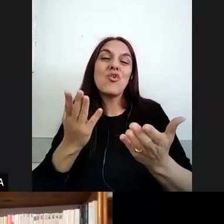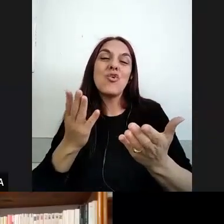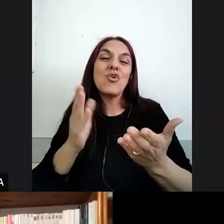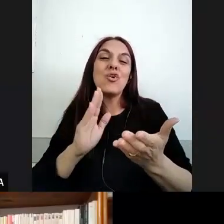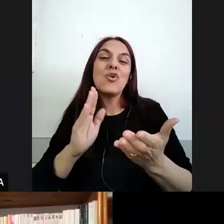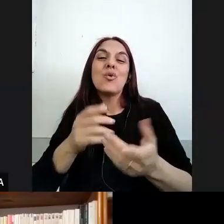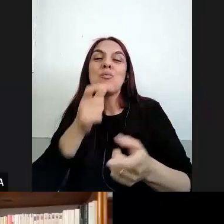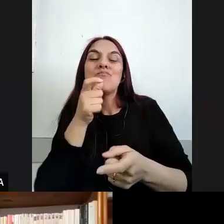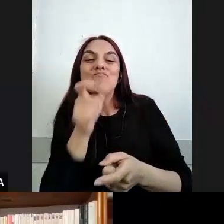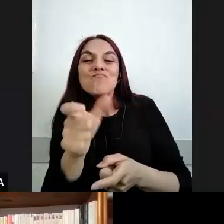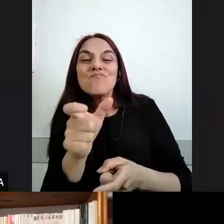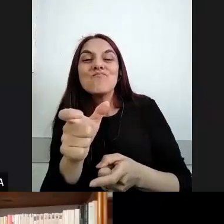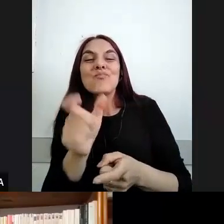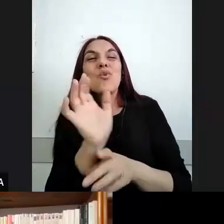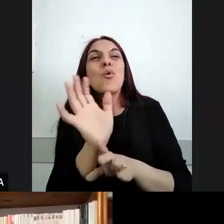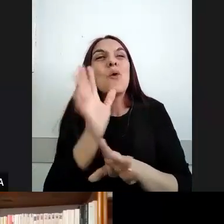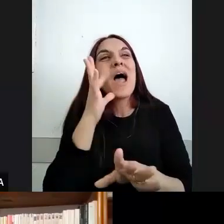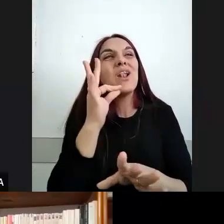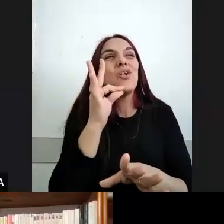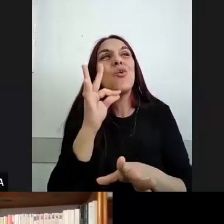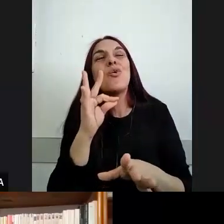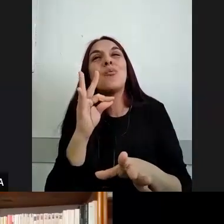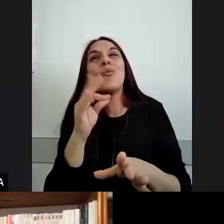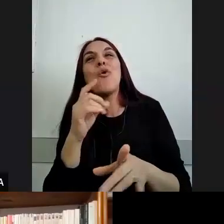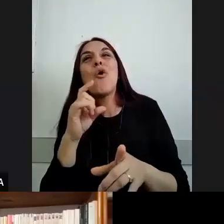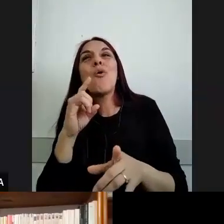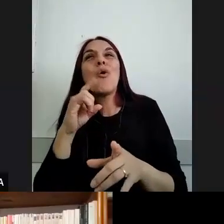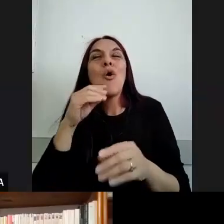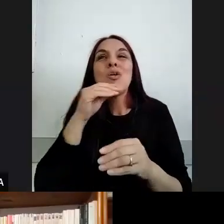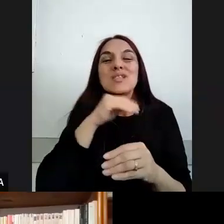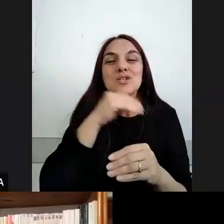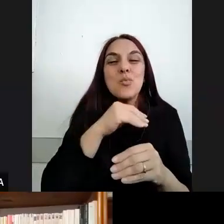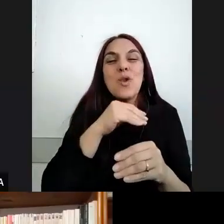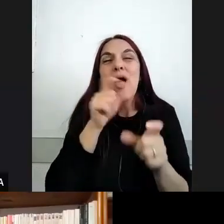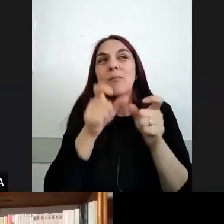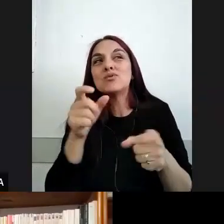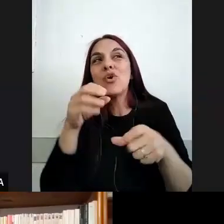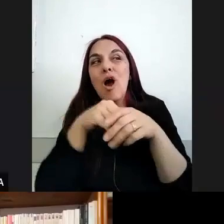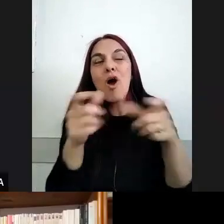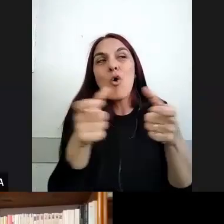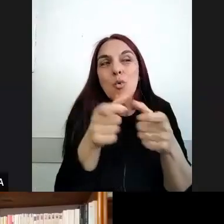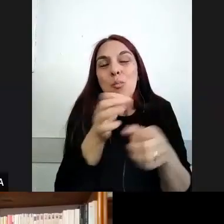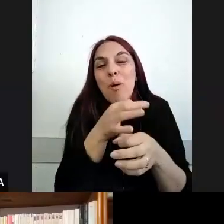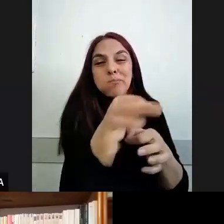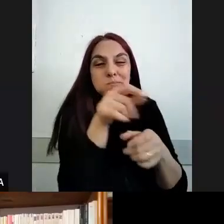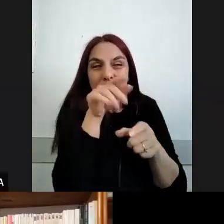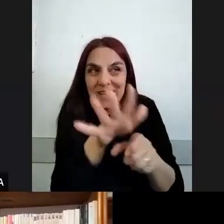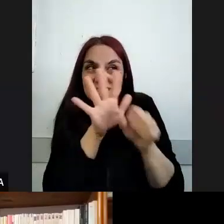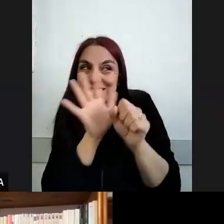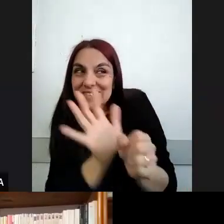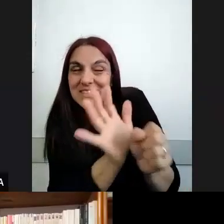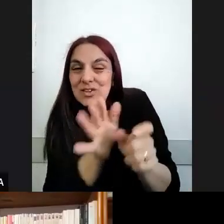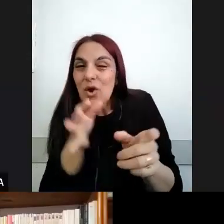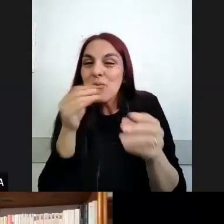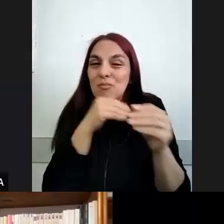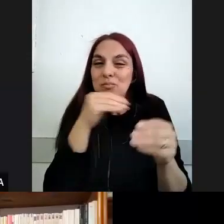cultura como una entidad discreta ¿no? que comparten los individuos de un mismo grupo y esto digamos evidentemente no nos está